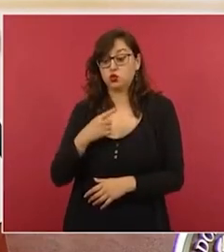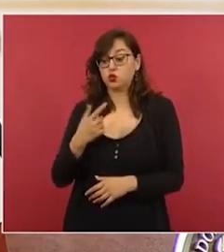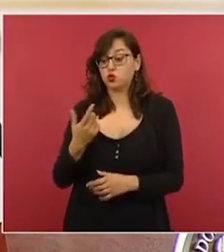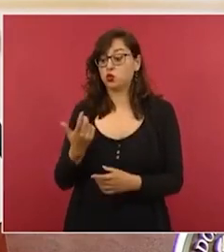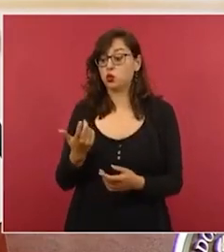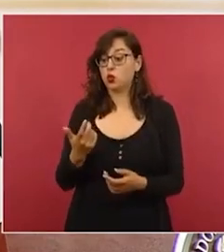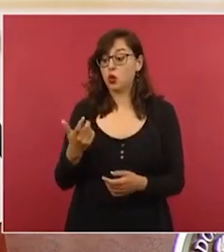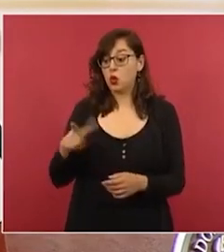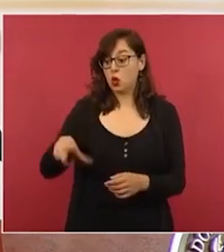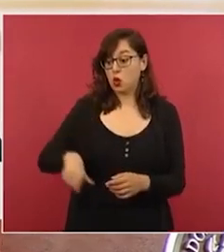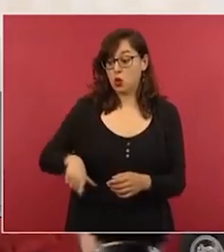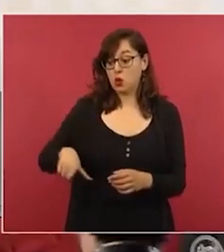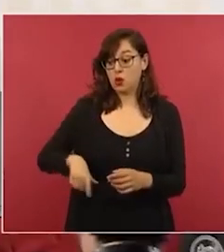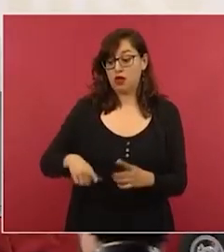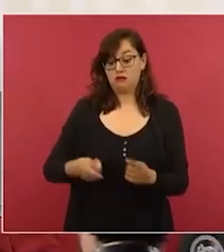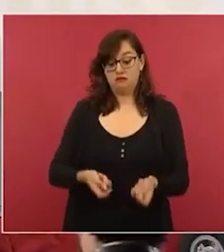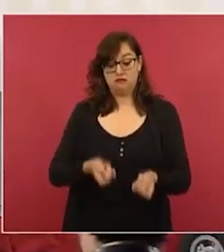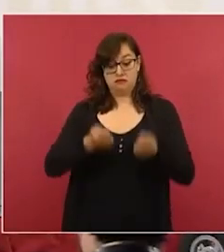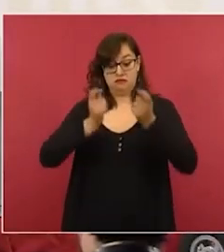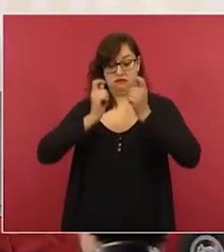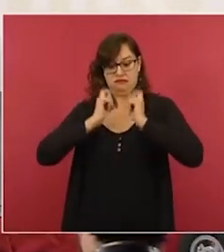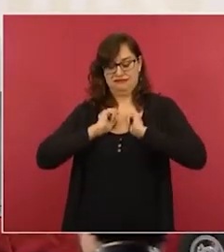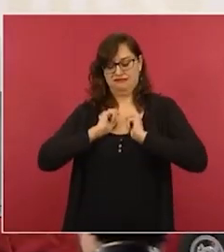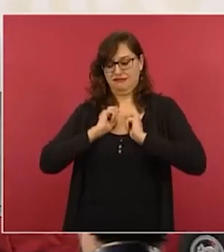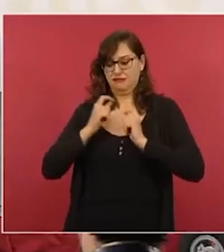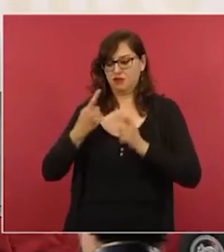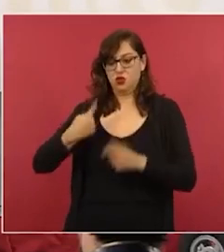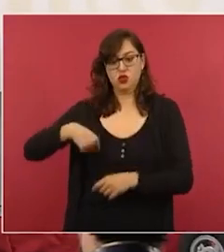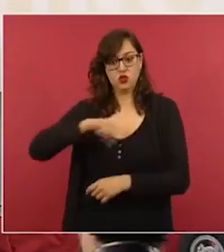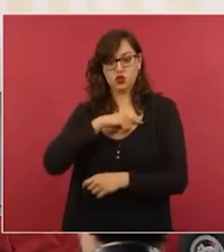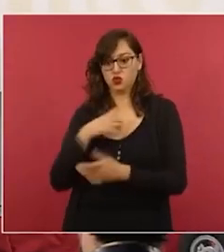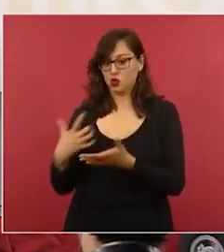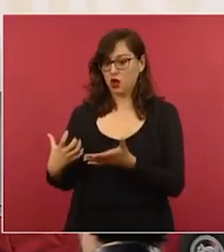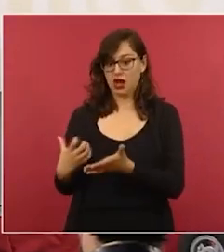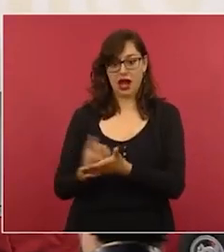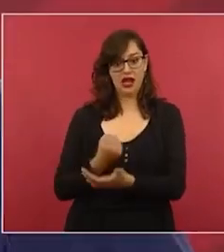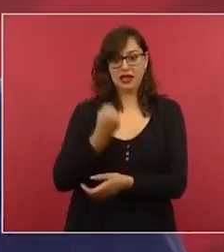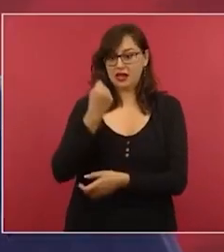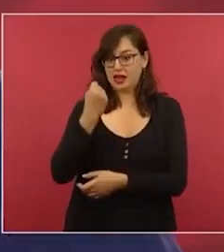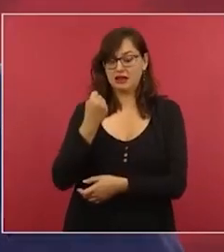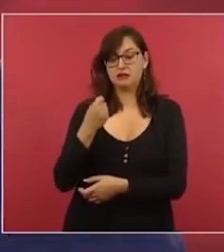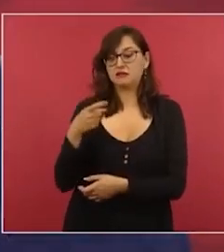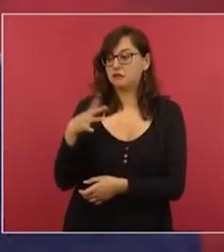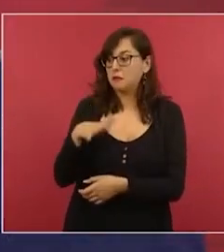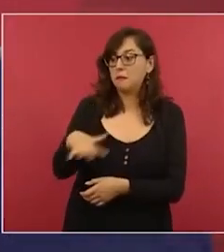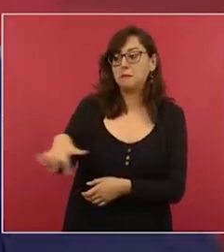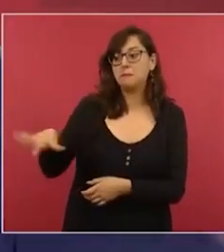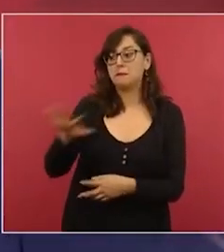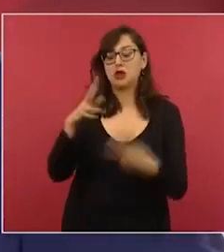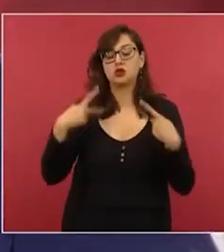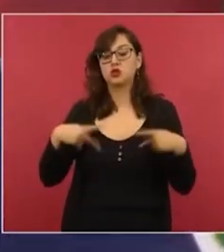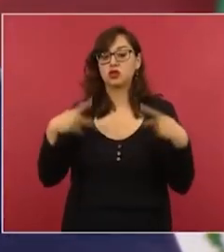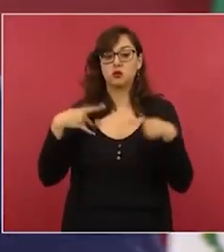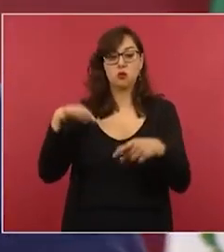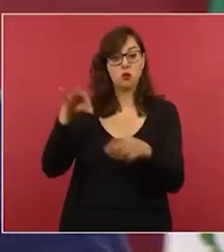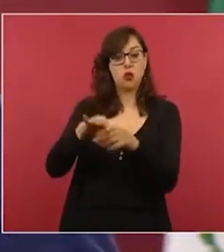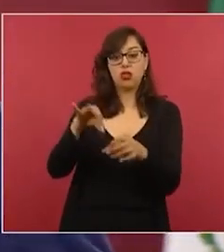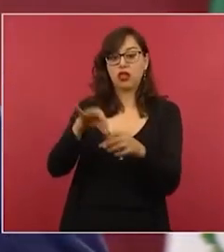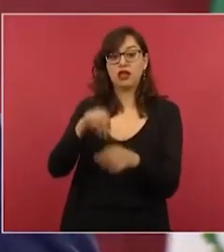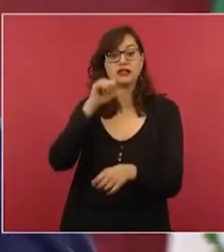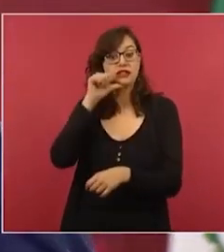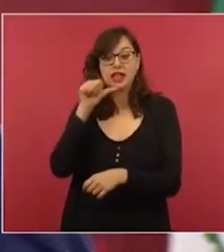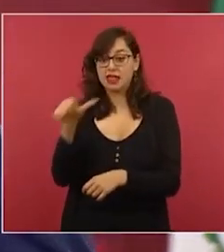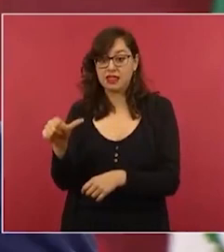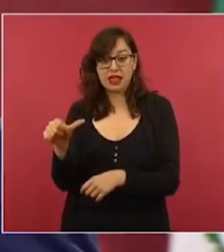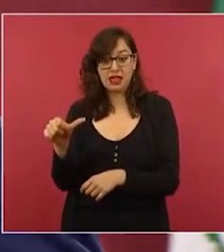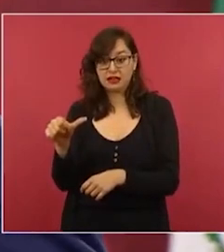si el pueblo no hubiese votado por el cambio verdadero ya